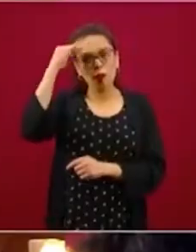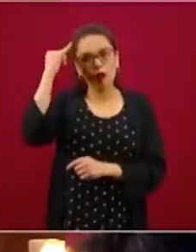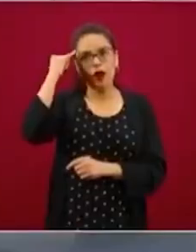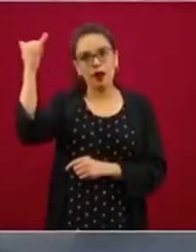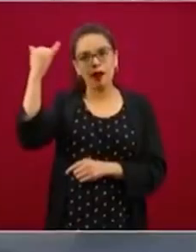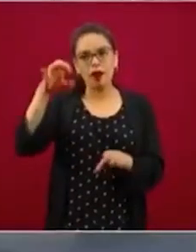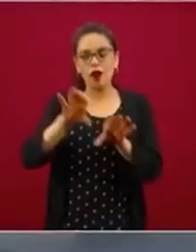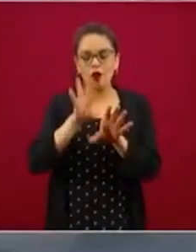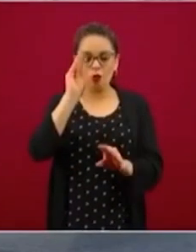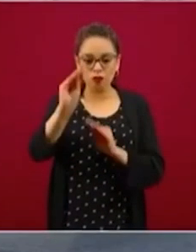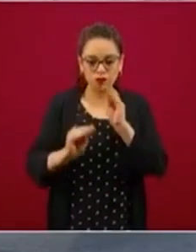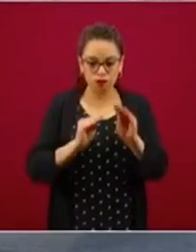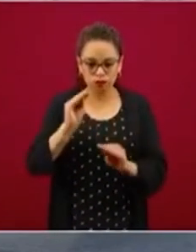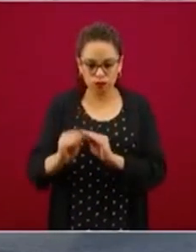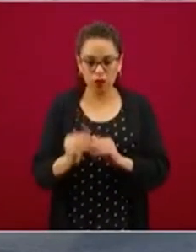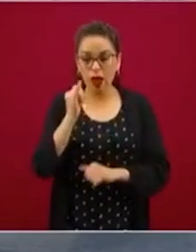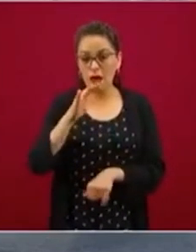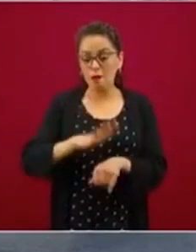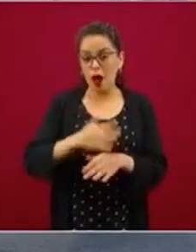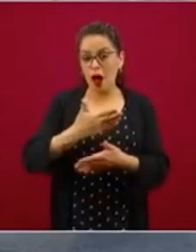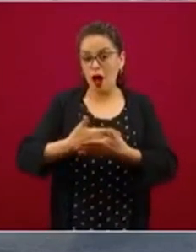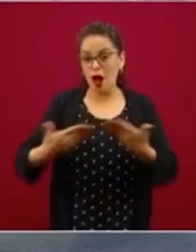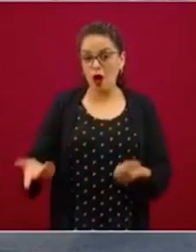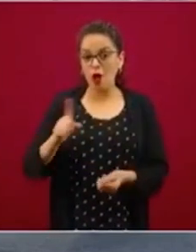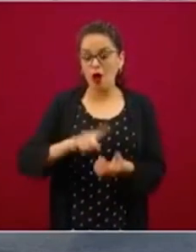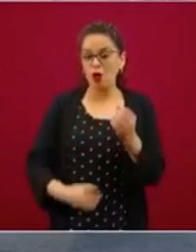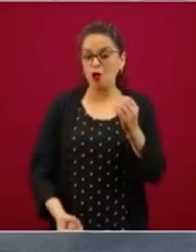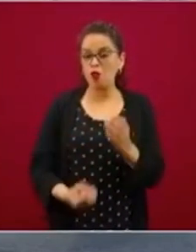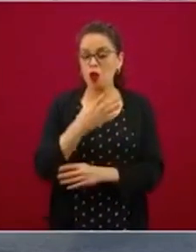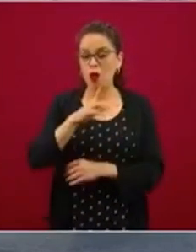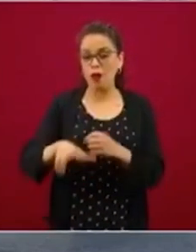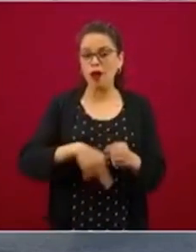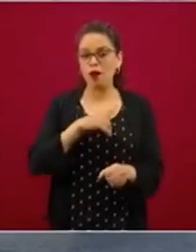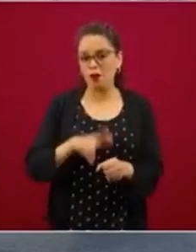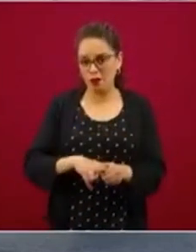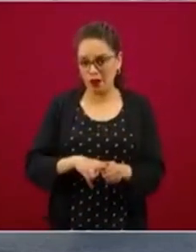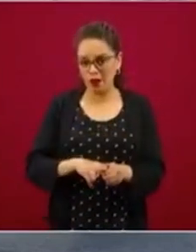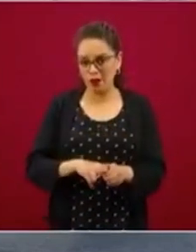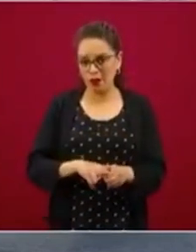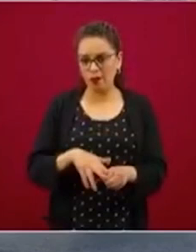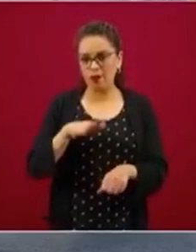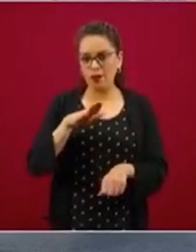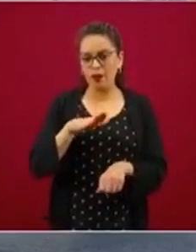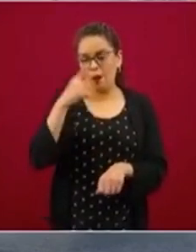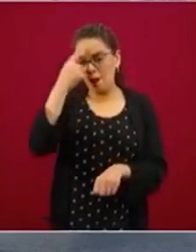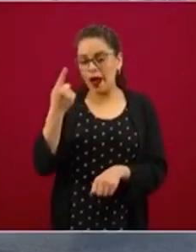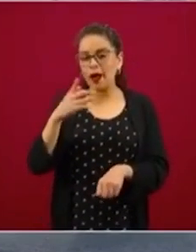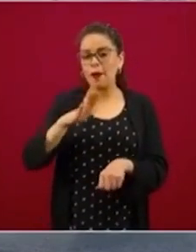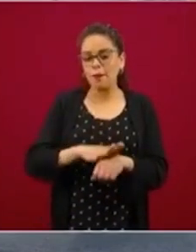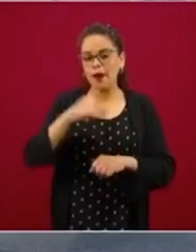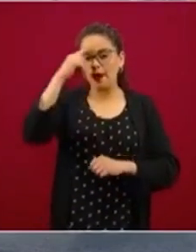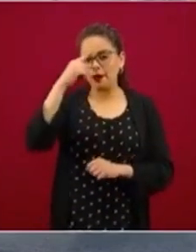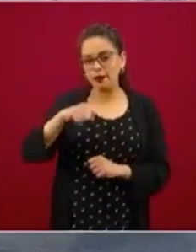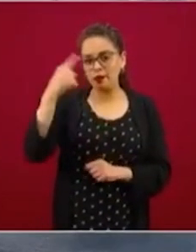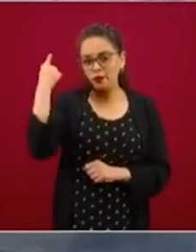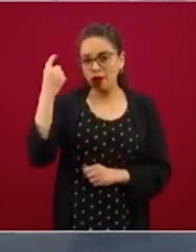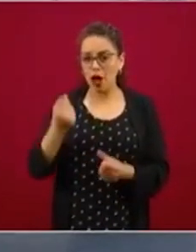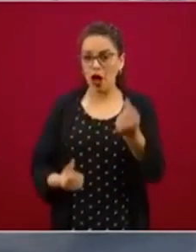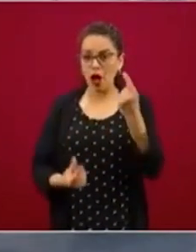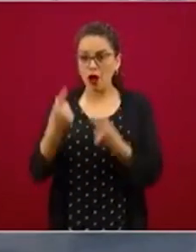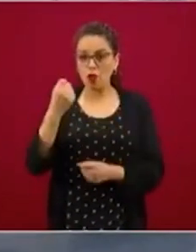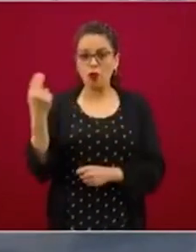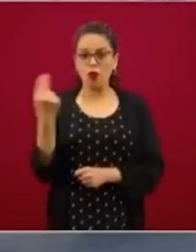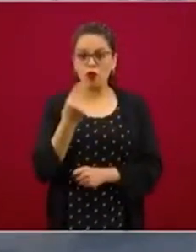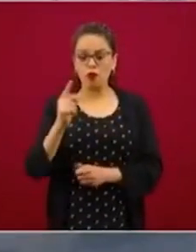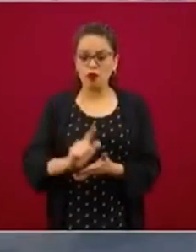sobre todo hacia la nueva normalidad, cómo facilitamos las cosas. Algunas cosas, por cierto, son de carácter legislativo, se tendría que hacer